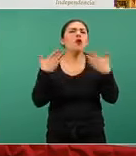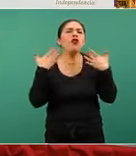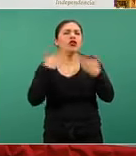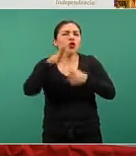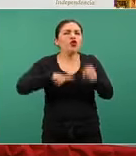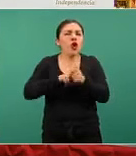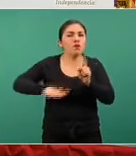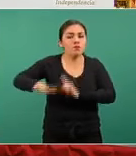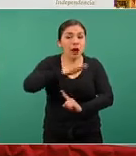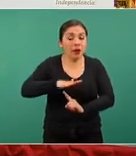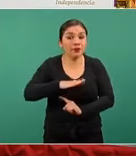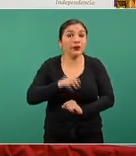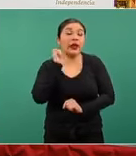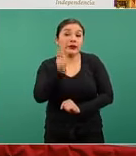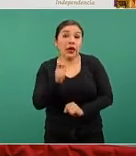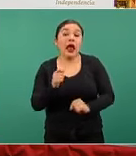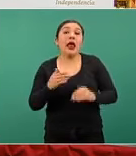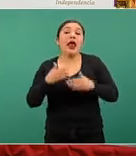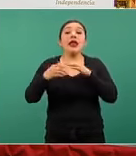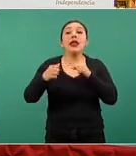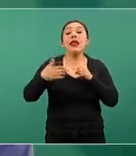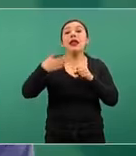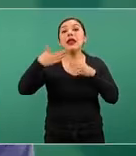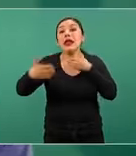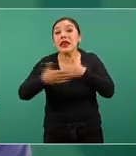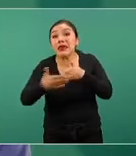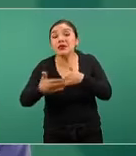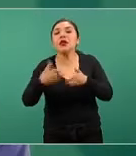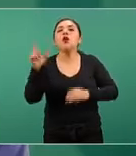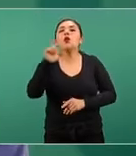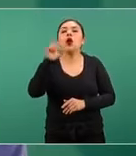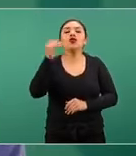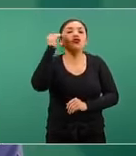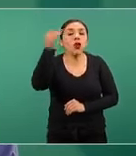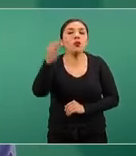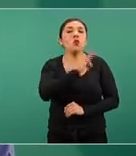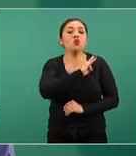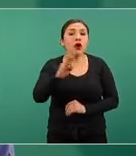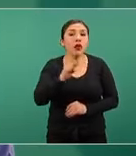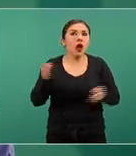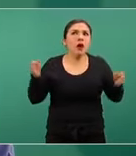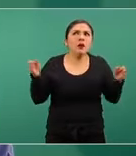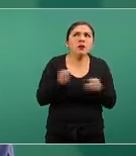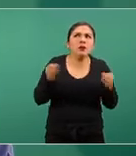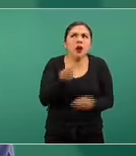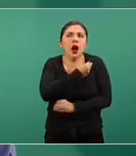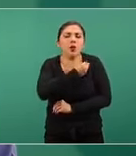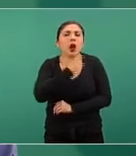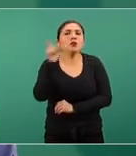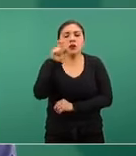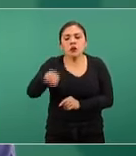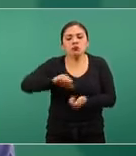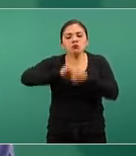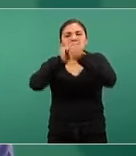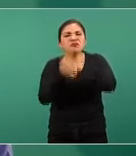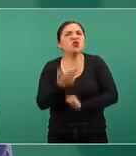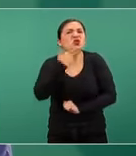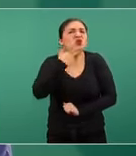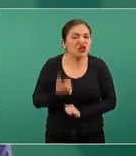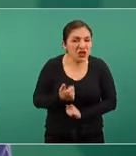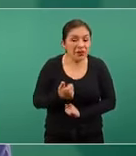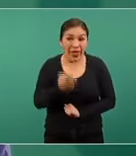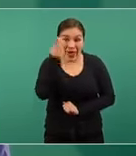y el límite de temperatura a la que pueden estar sin que se produzca un daño. Todas esas